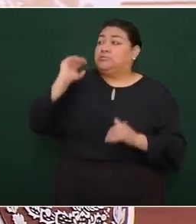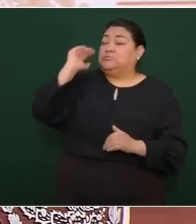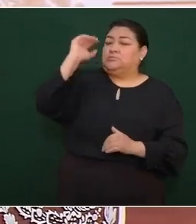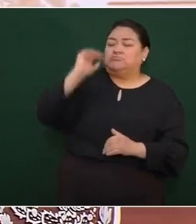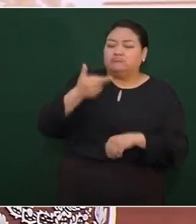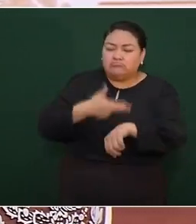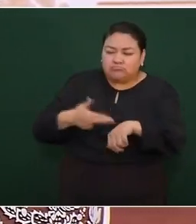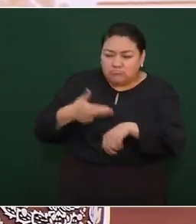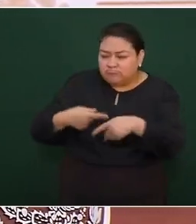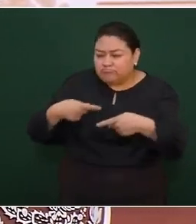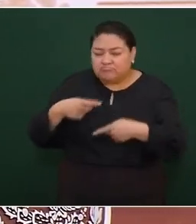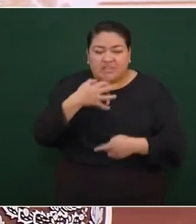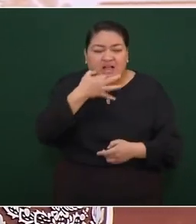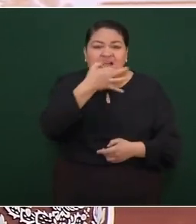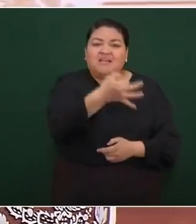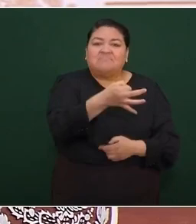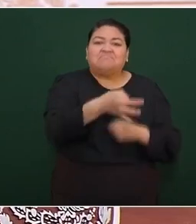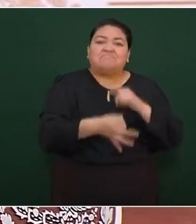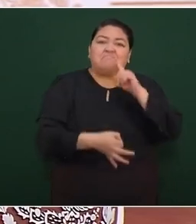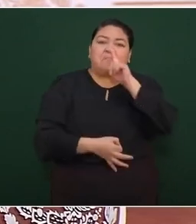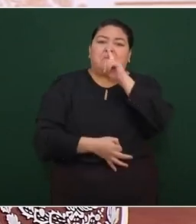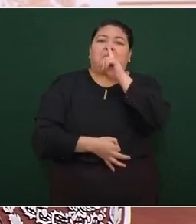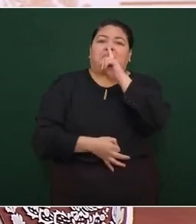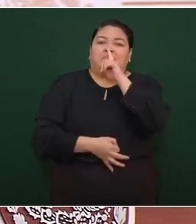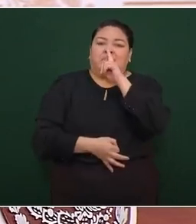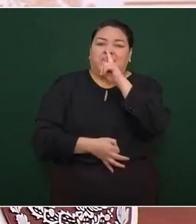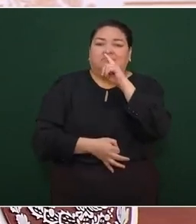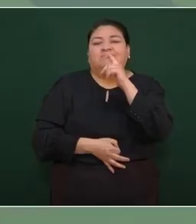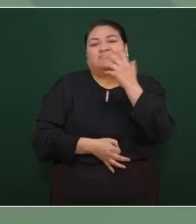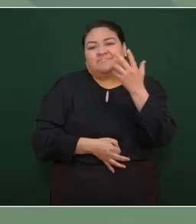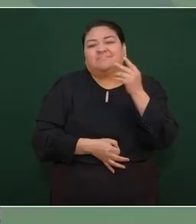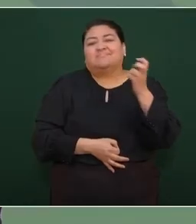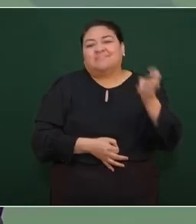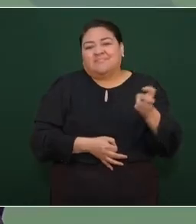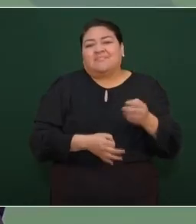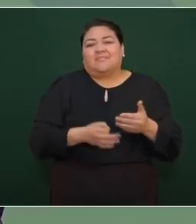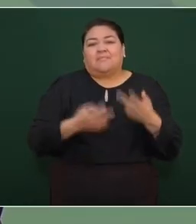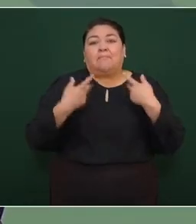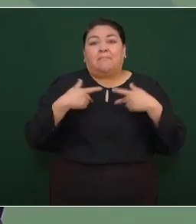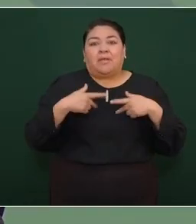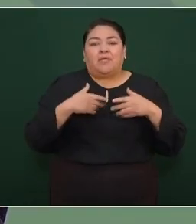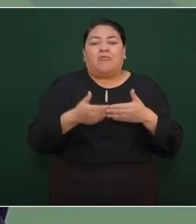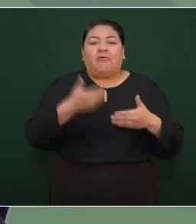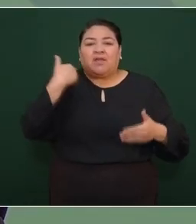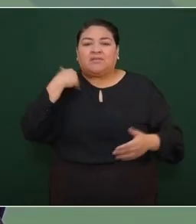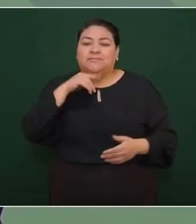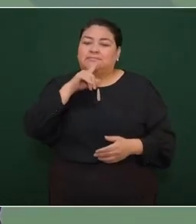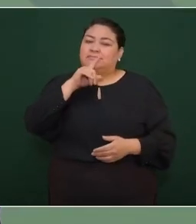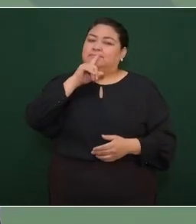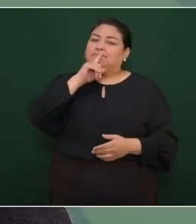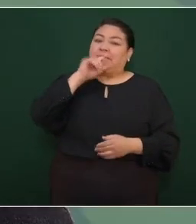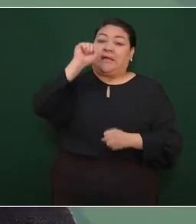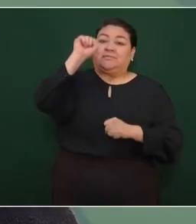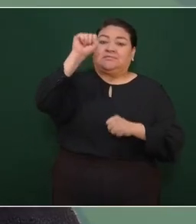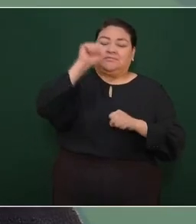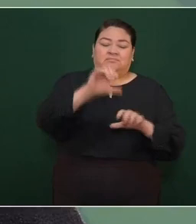hacían arriba por eso también había muchos sindicatos blancos